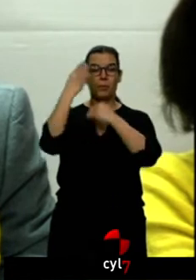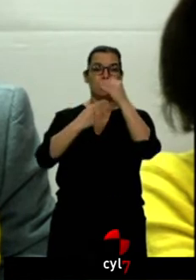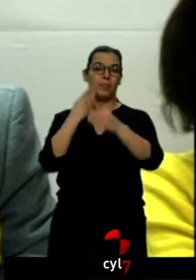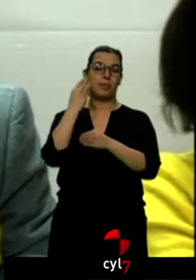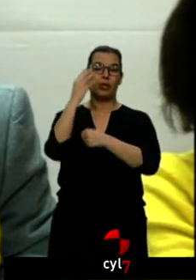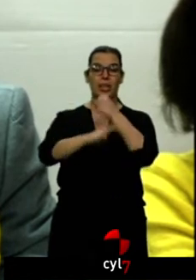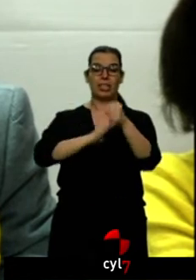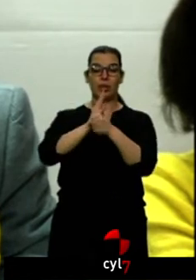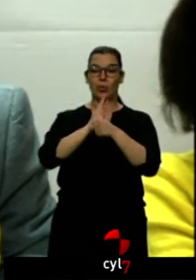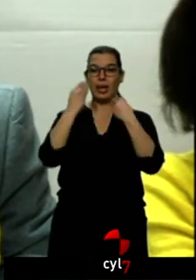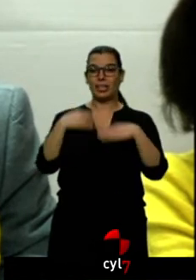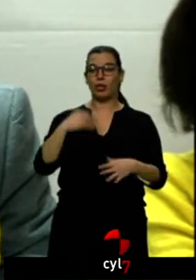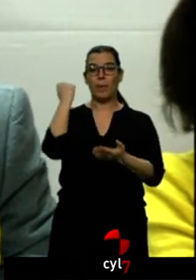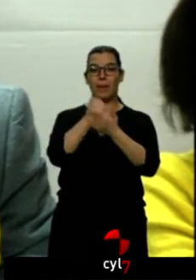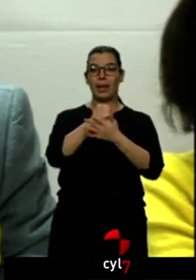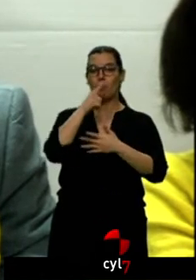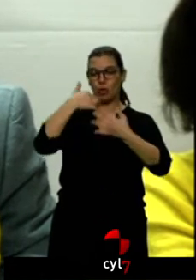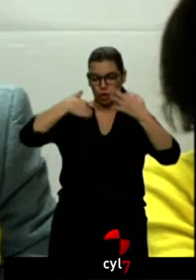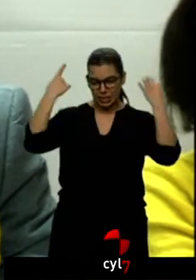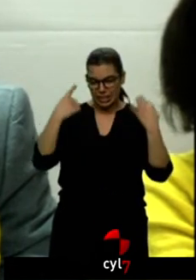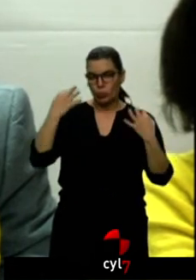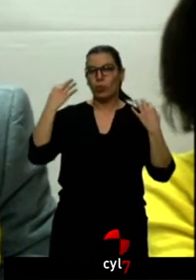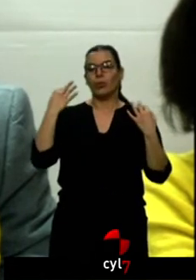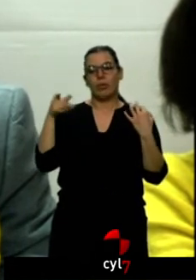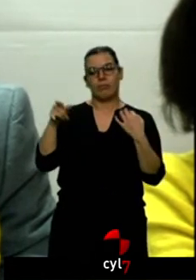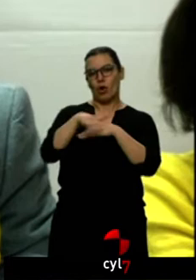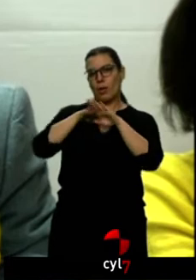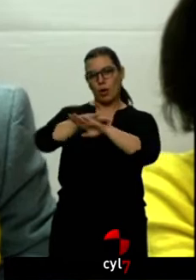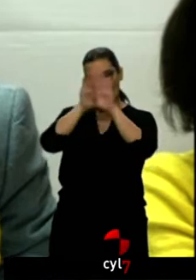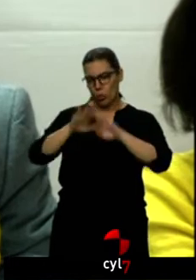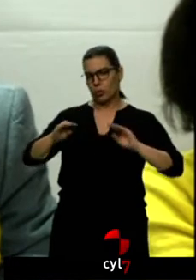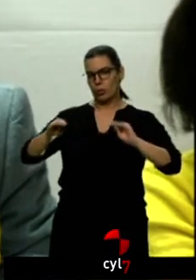convencido de que será la última vez que el Partido Popular gobierne en esta comunidad autónoma.